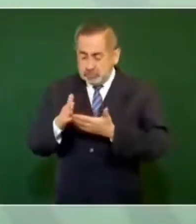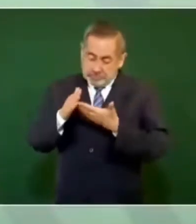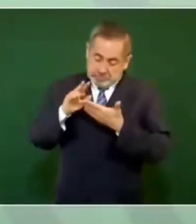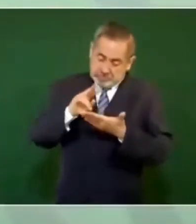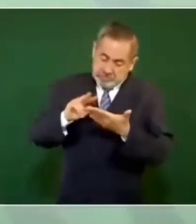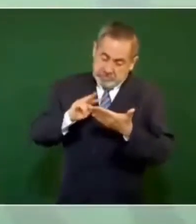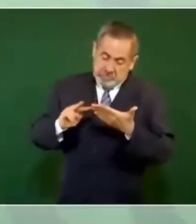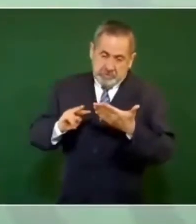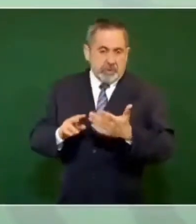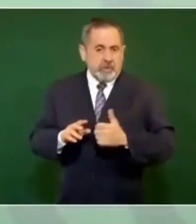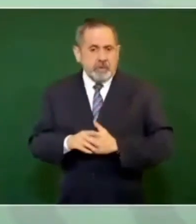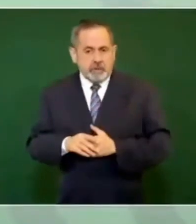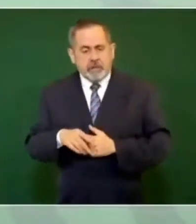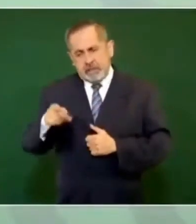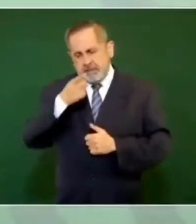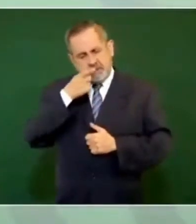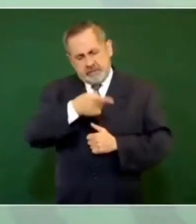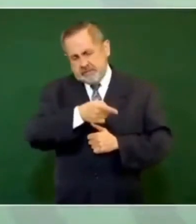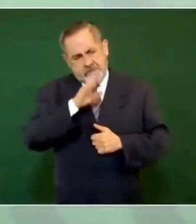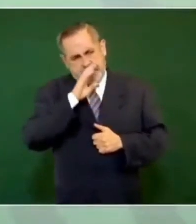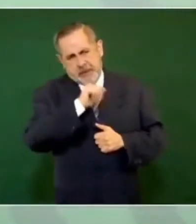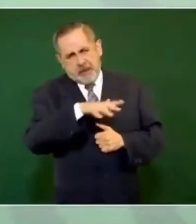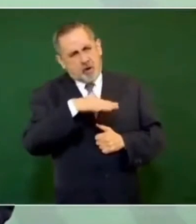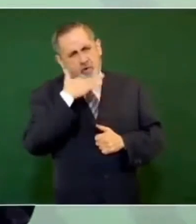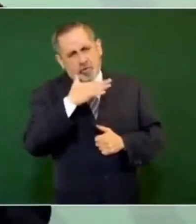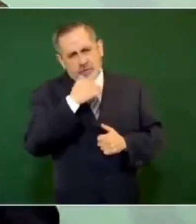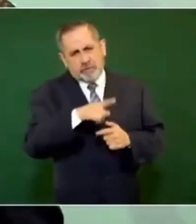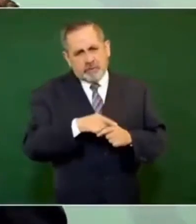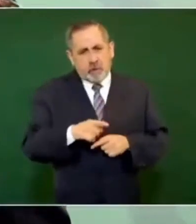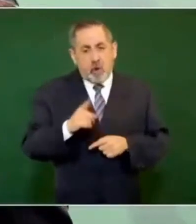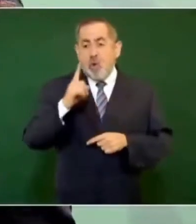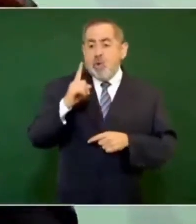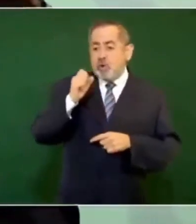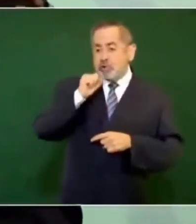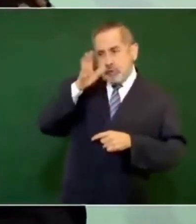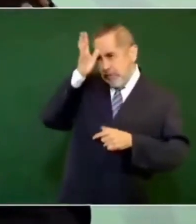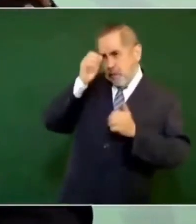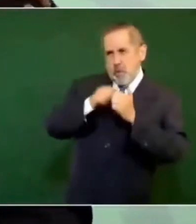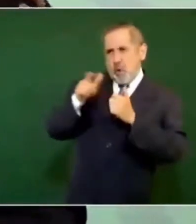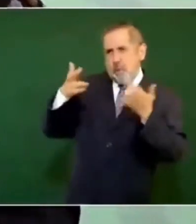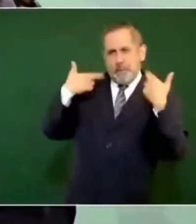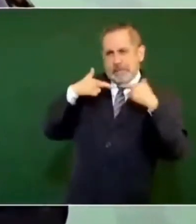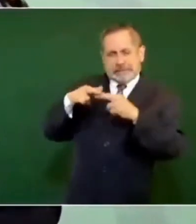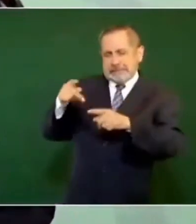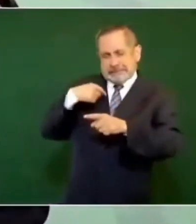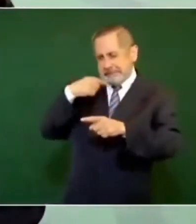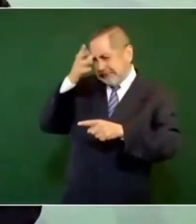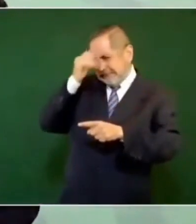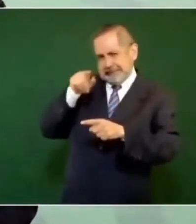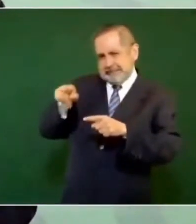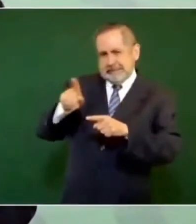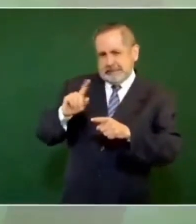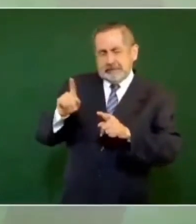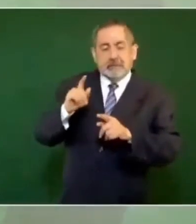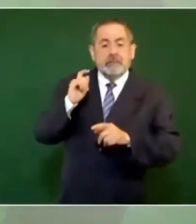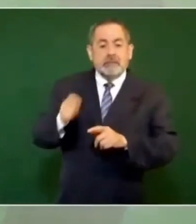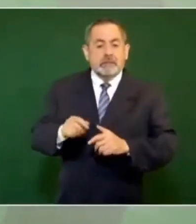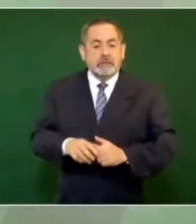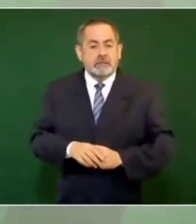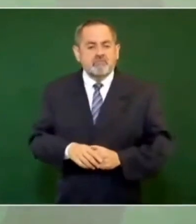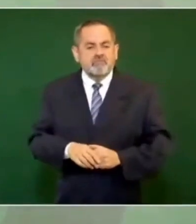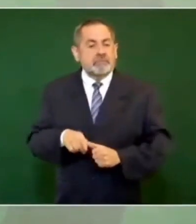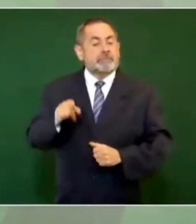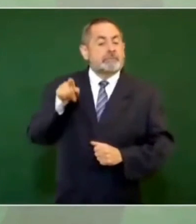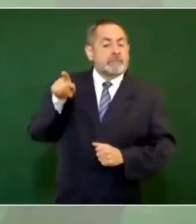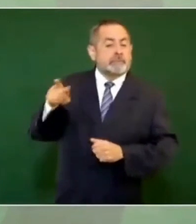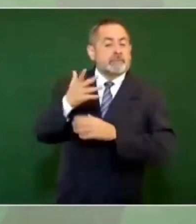y desde luego la condena, nada más que no estoy de acuerdo con mi maestro, porque